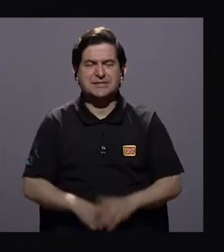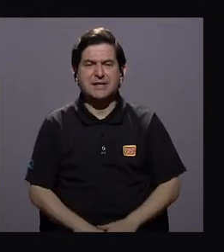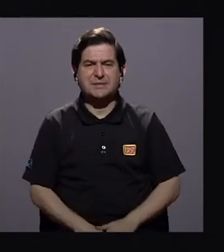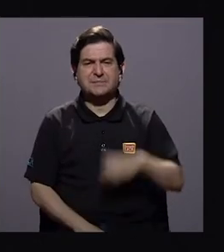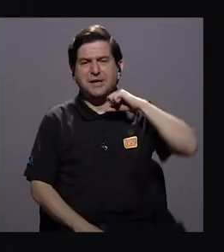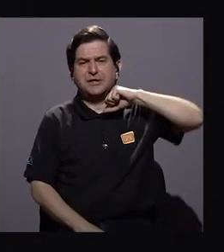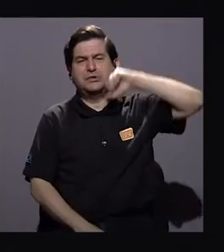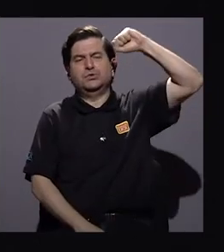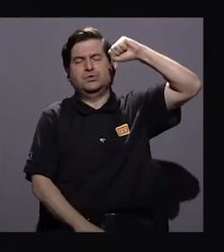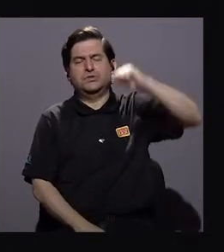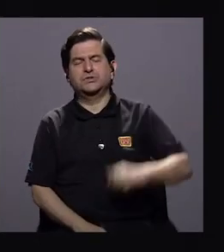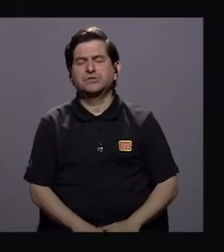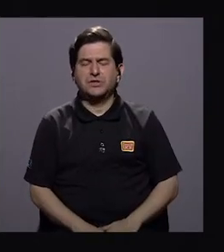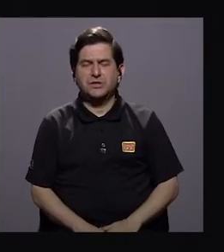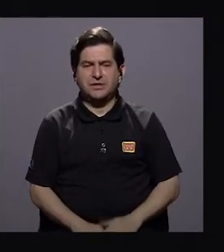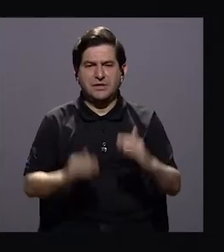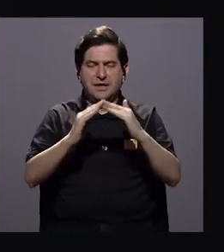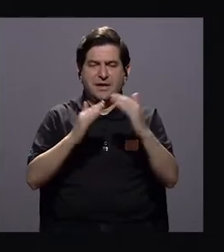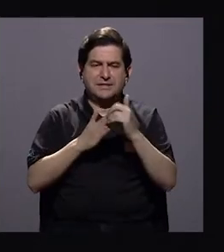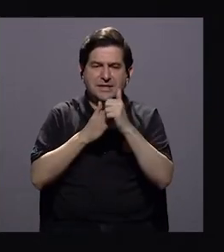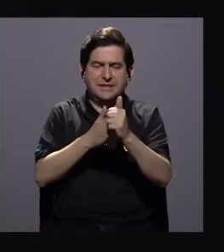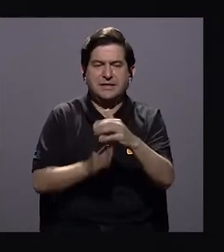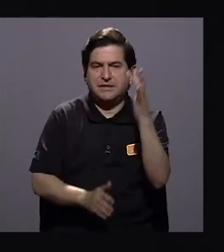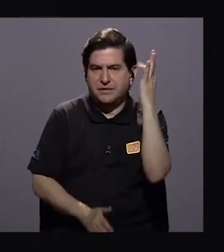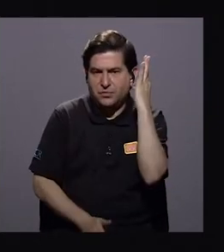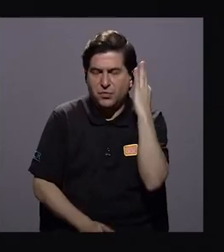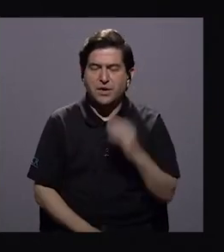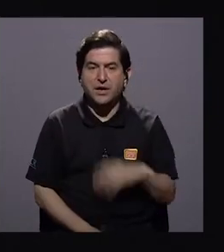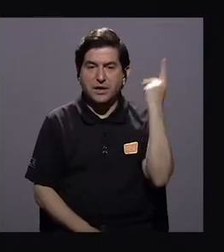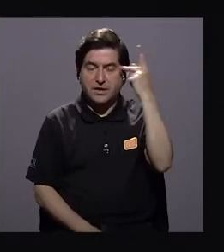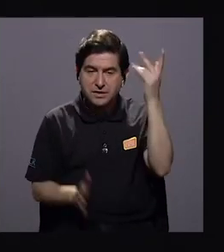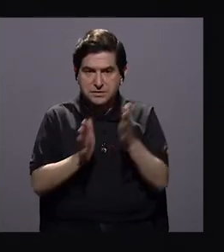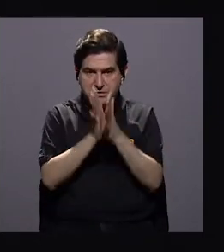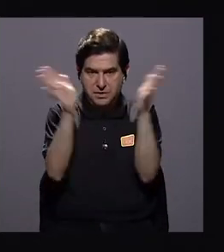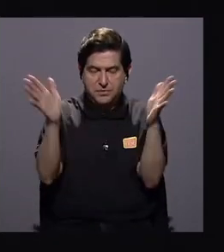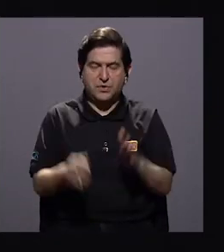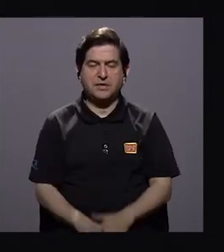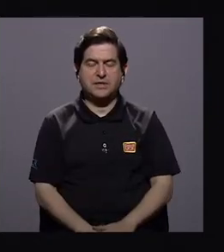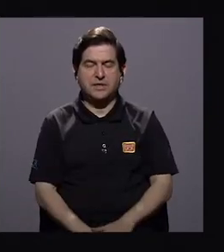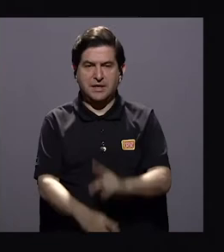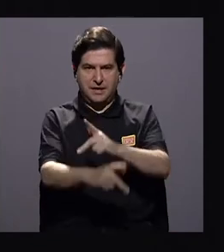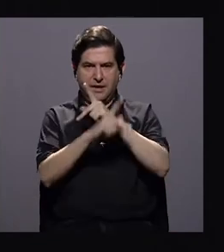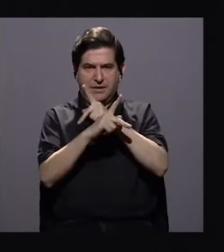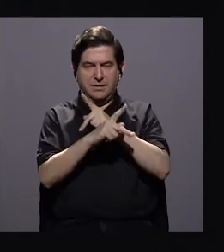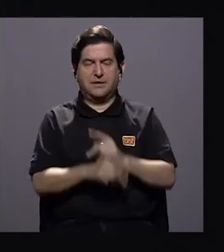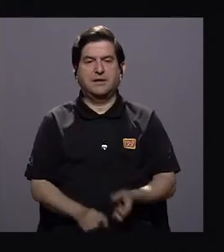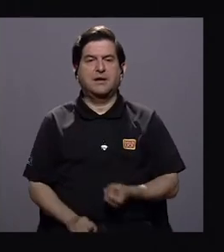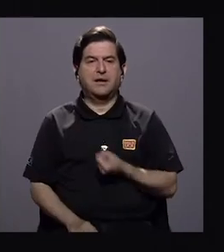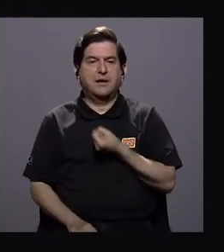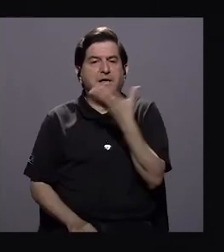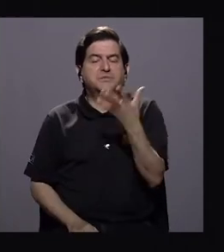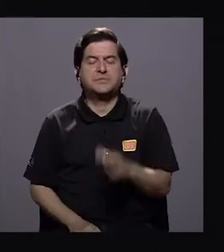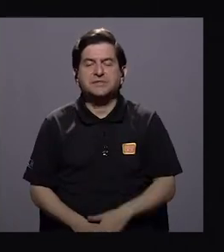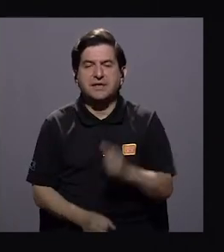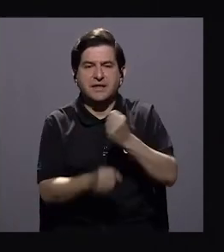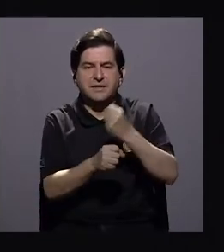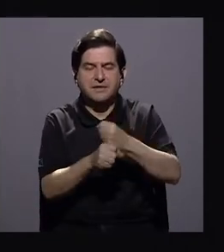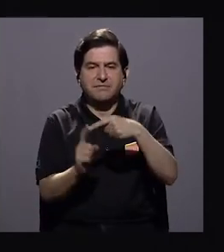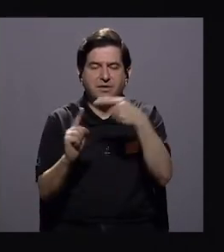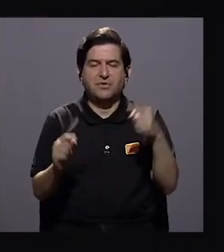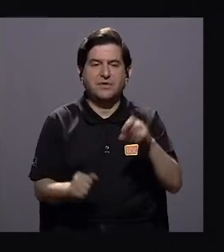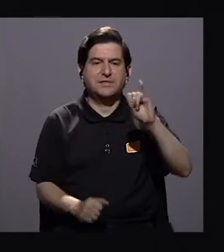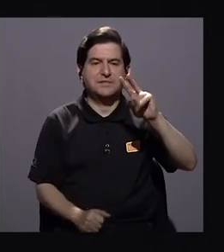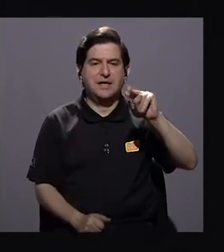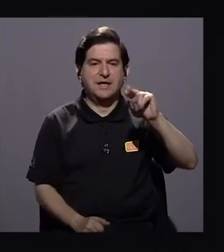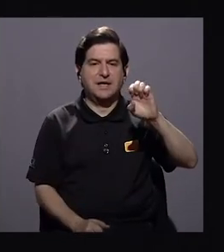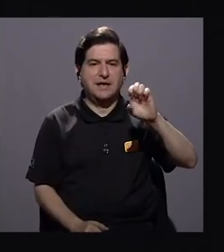suicidio, hogares liderados por mujeres y la política pública en prevención, expresada en labores que se hace desde el